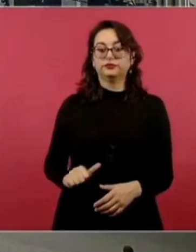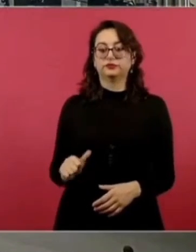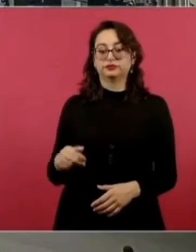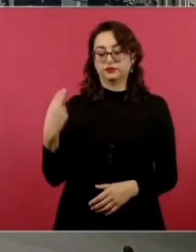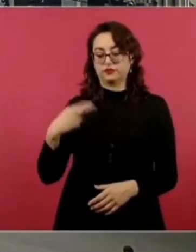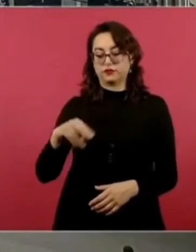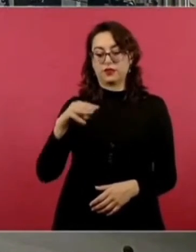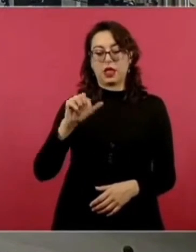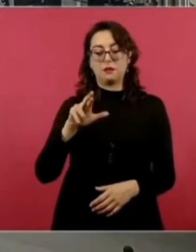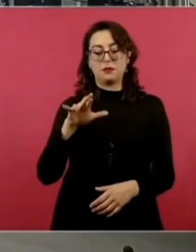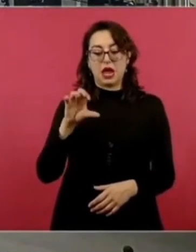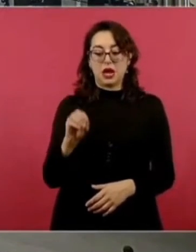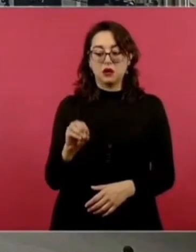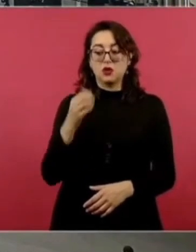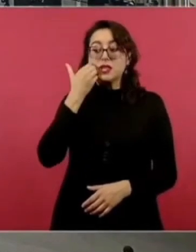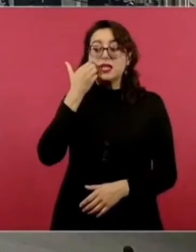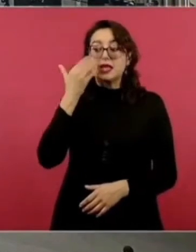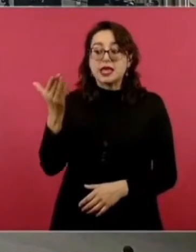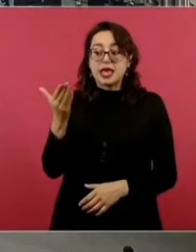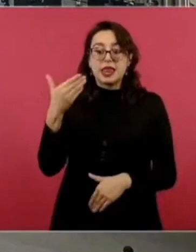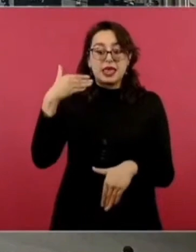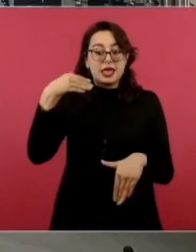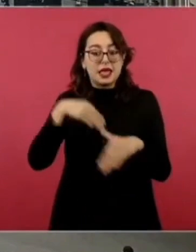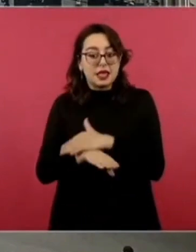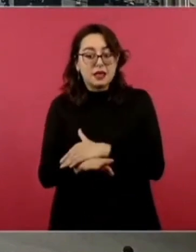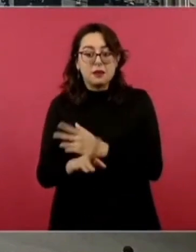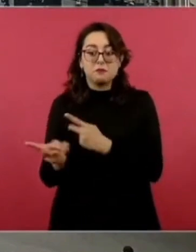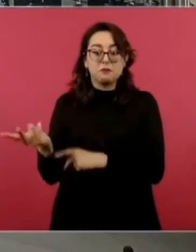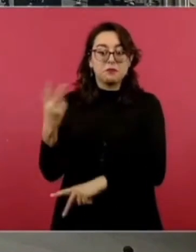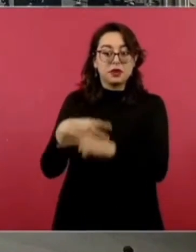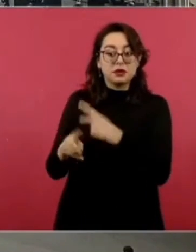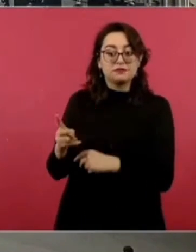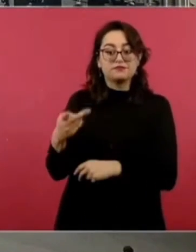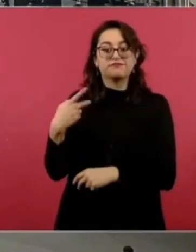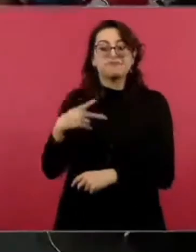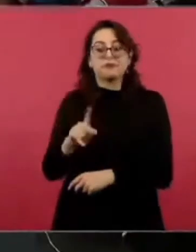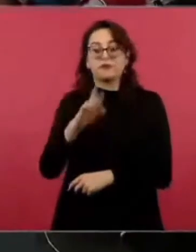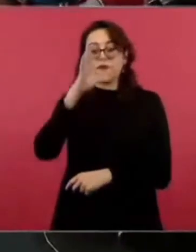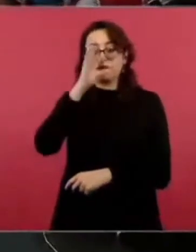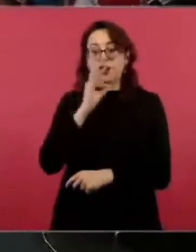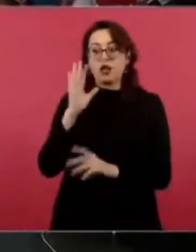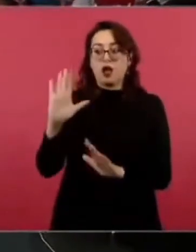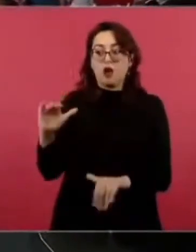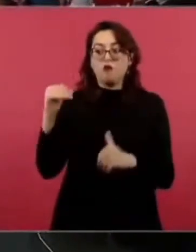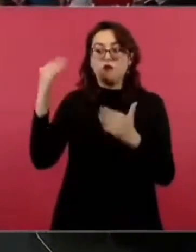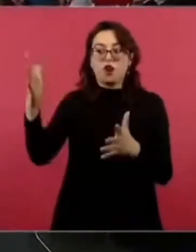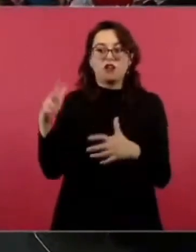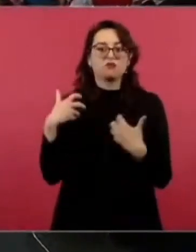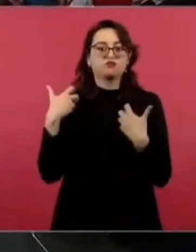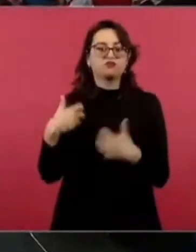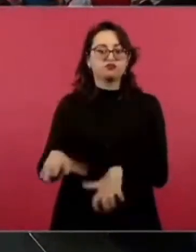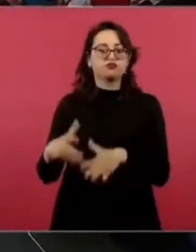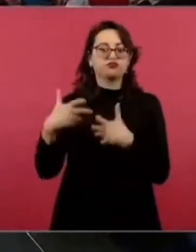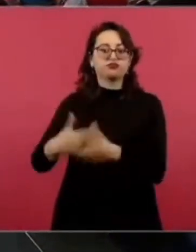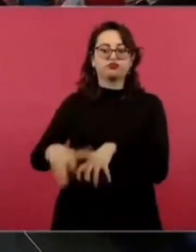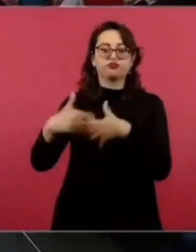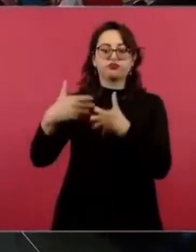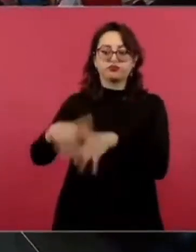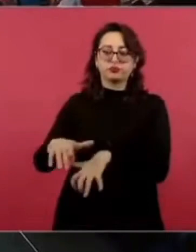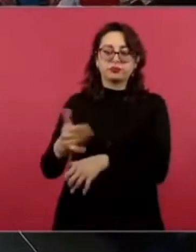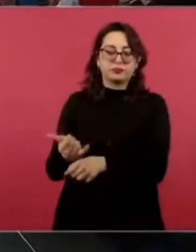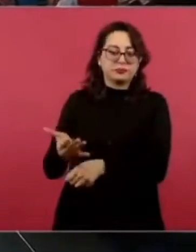tratando de entrar a la conferencia matutina, sin embargo ese día hubo una especie de manifestación y no llegó, pero fue a